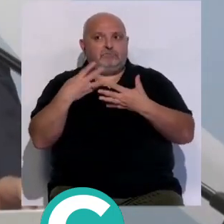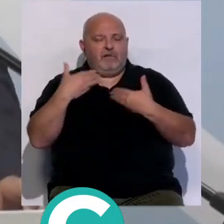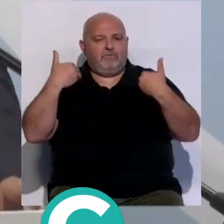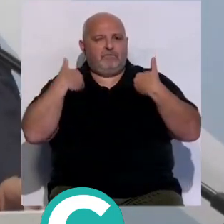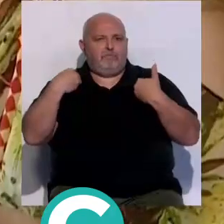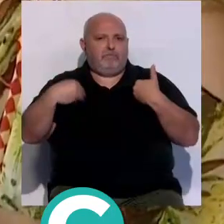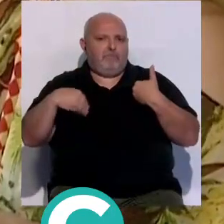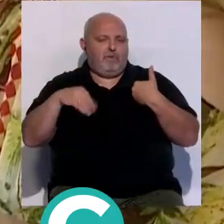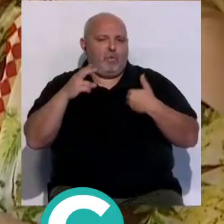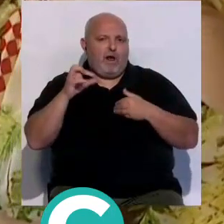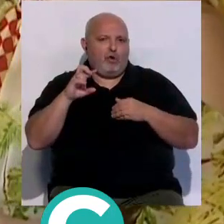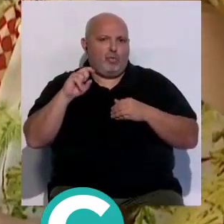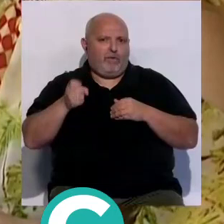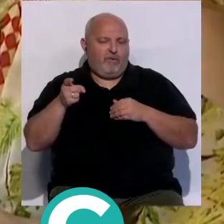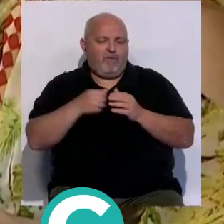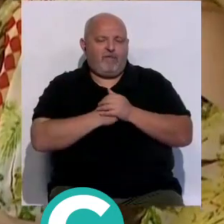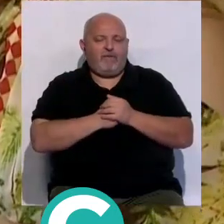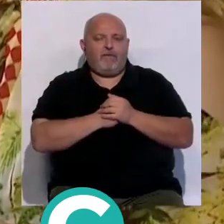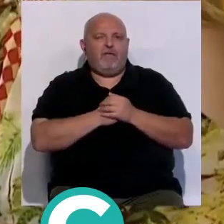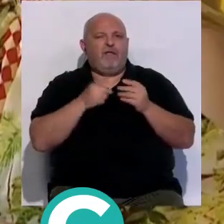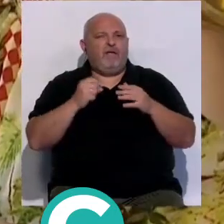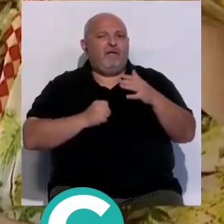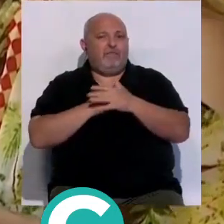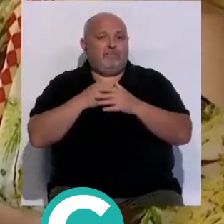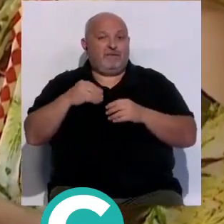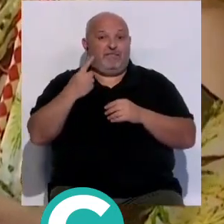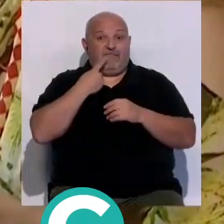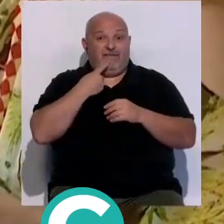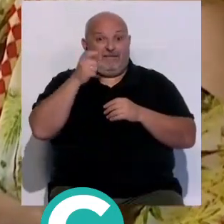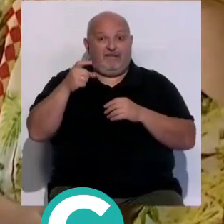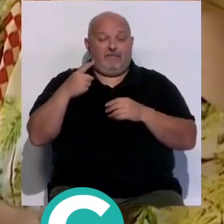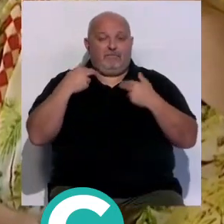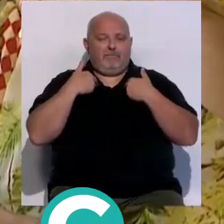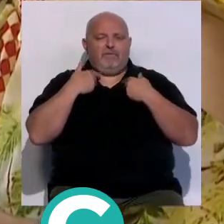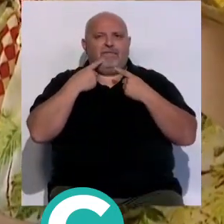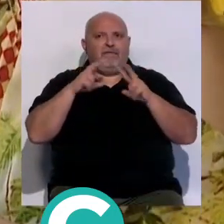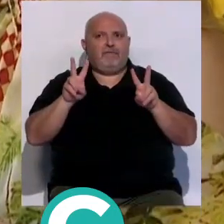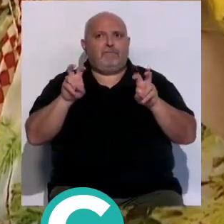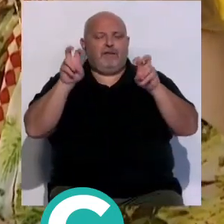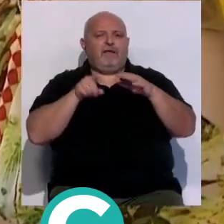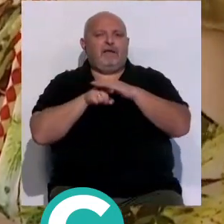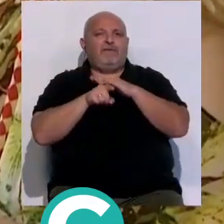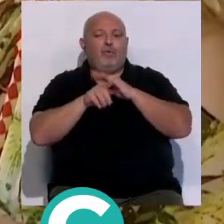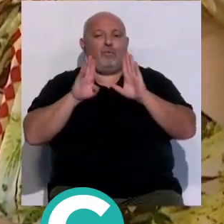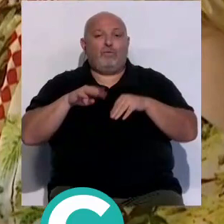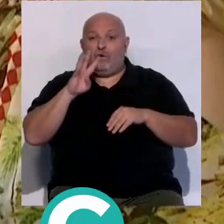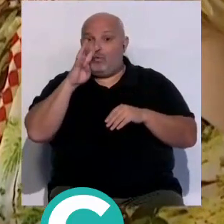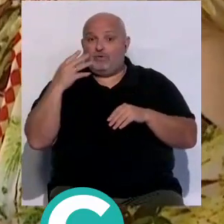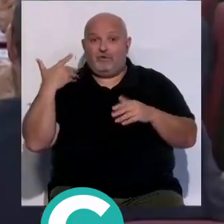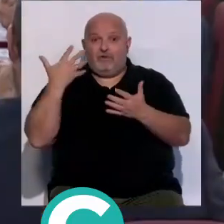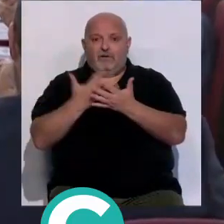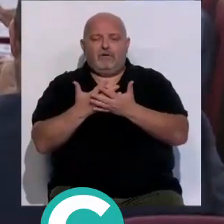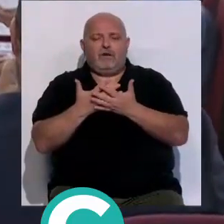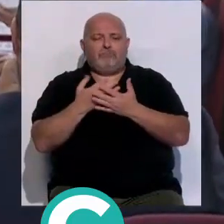destacado su presidente Juan Carlos Ruiz Boix el máximo responsable del gobierno provincial ha calificado la gestión de los últimos cuatro años